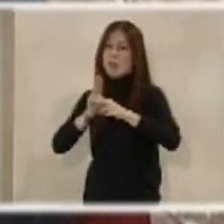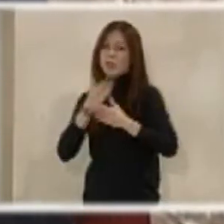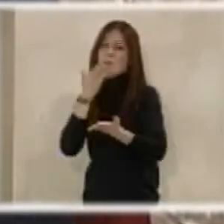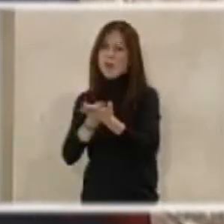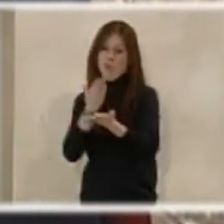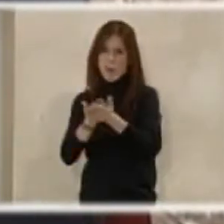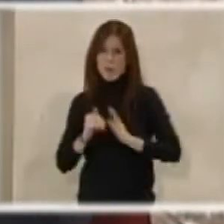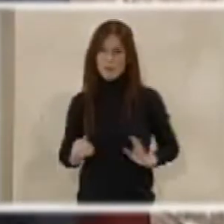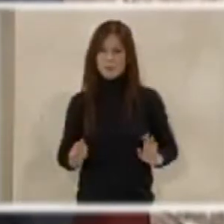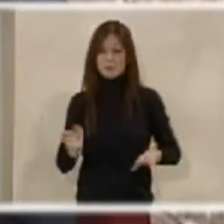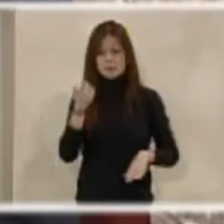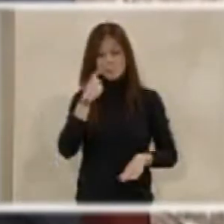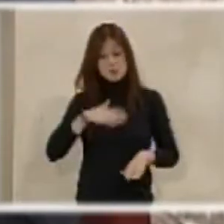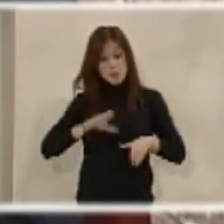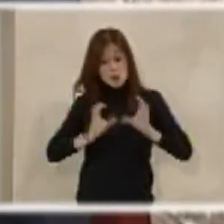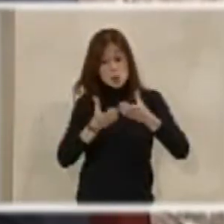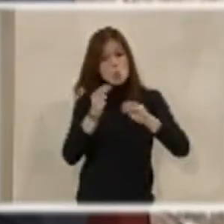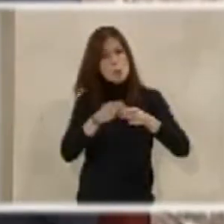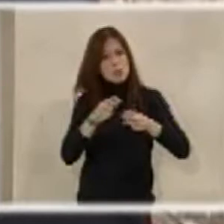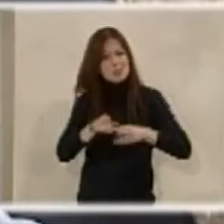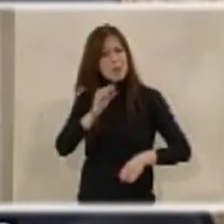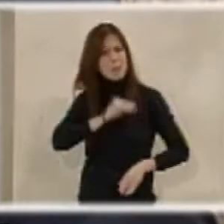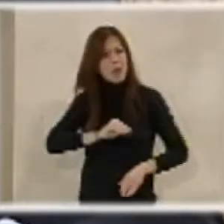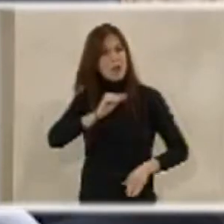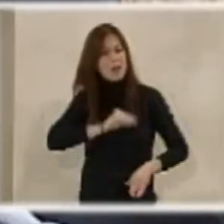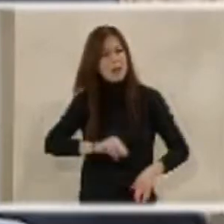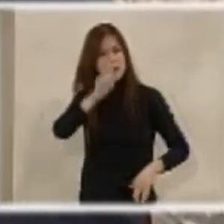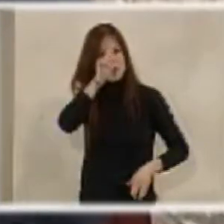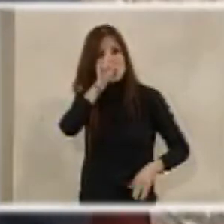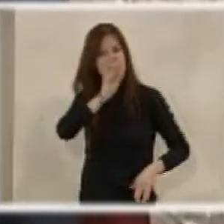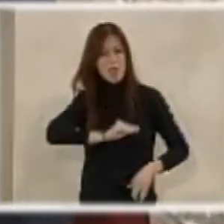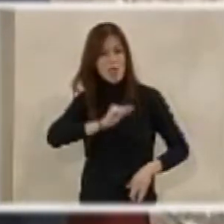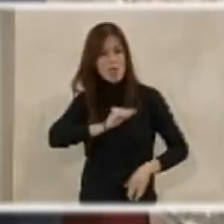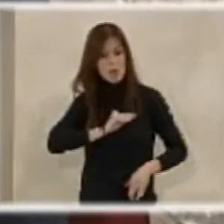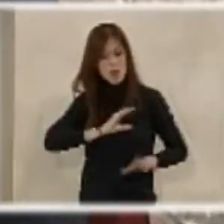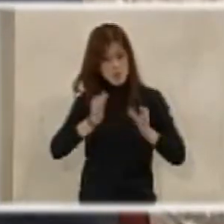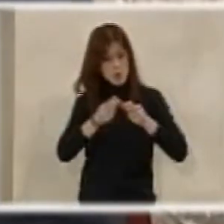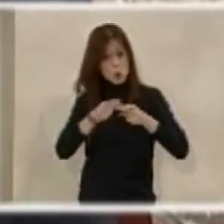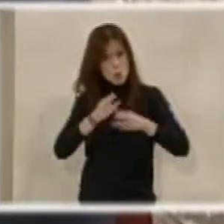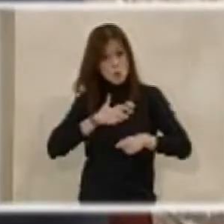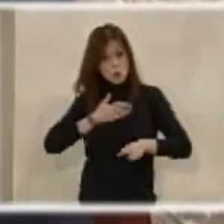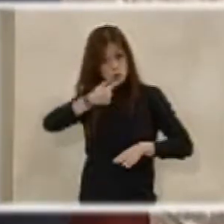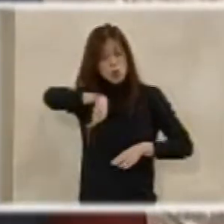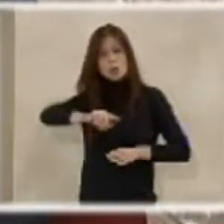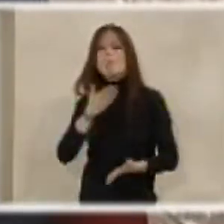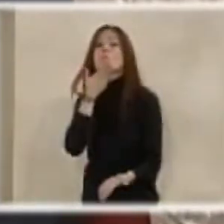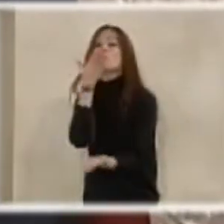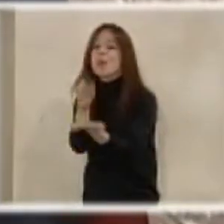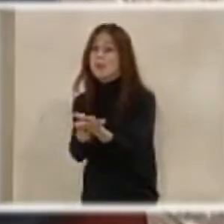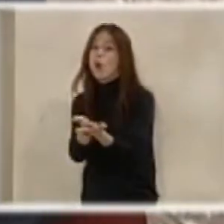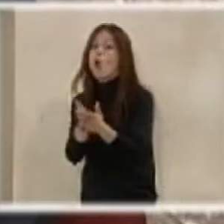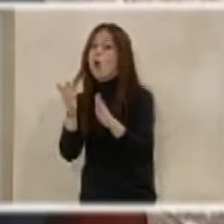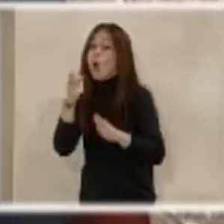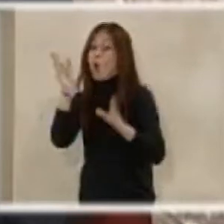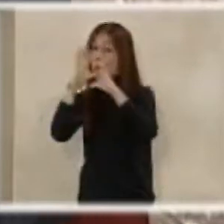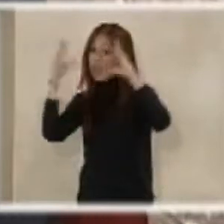preocupará a este grupo, que nos preocupa bastante, y es que nosotros sí pedimos la sindicalización del cuerpo,